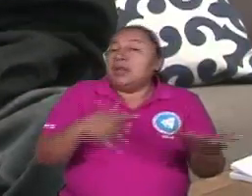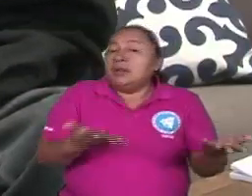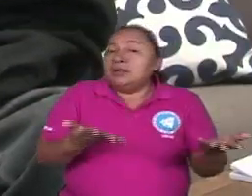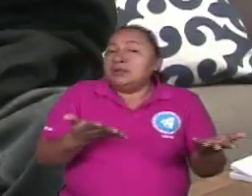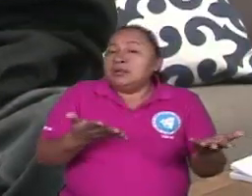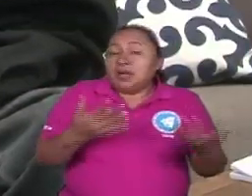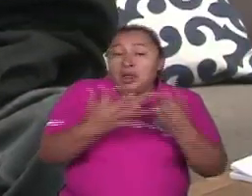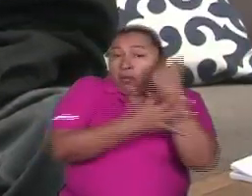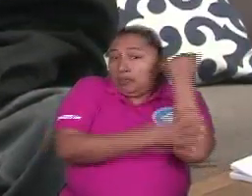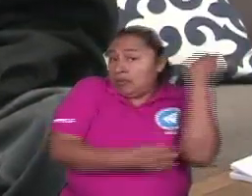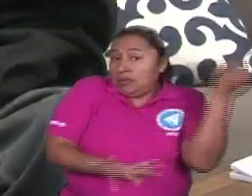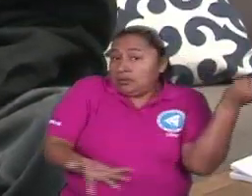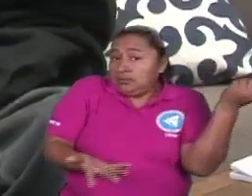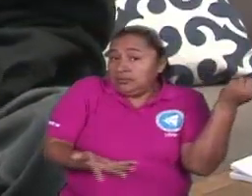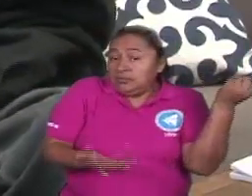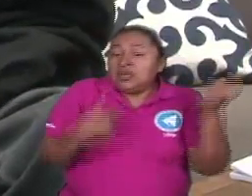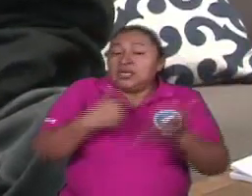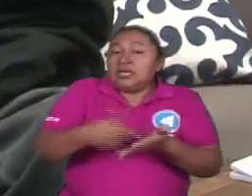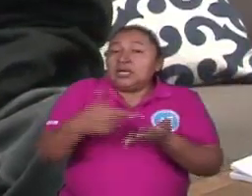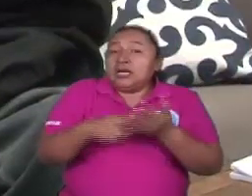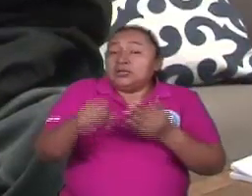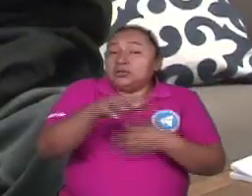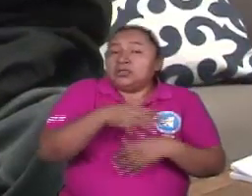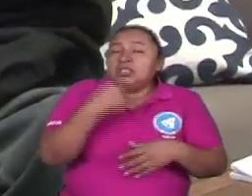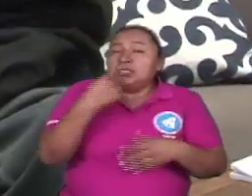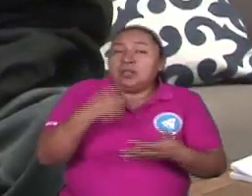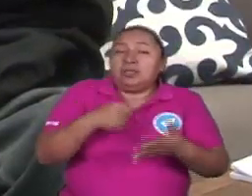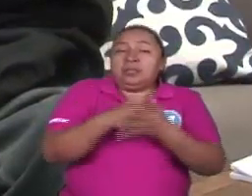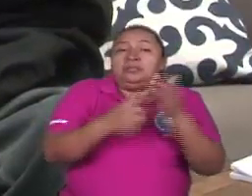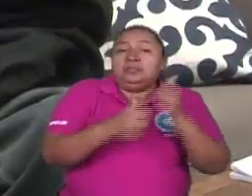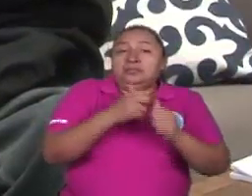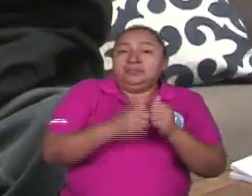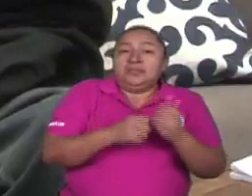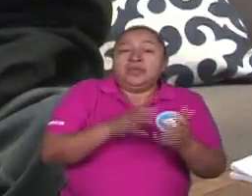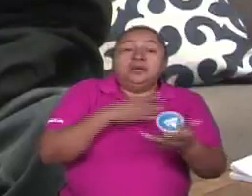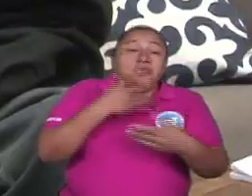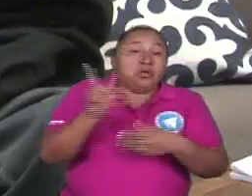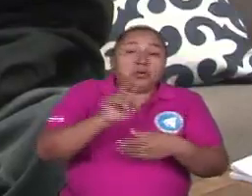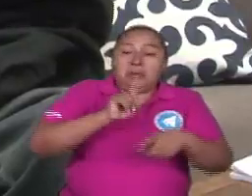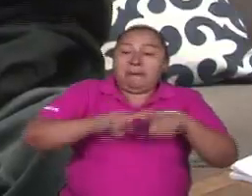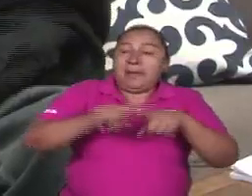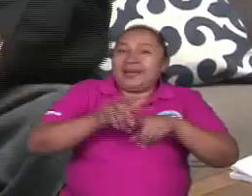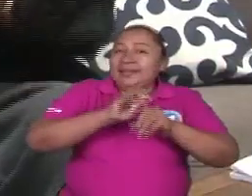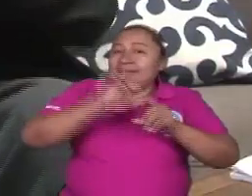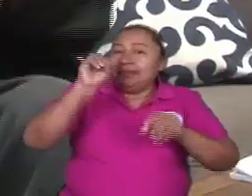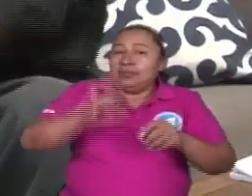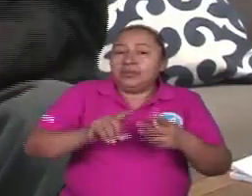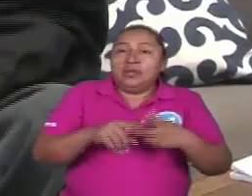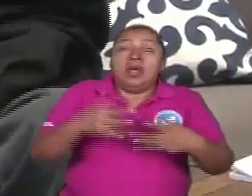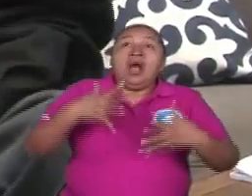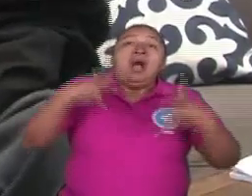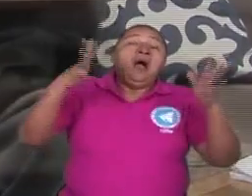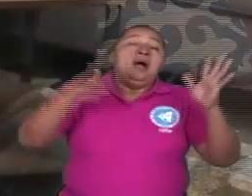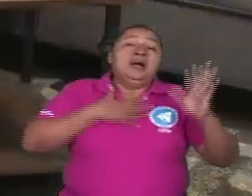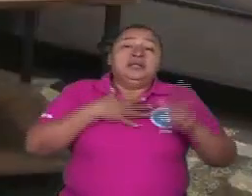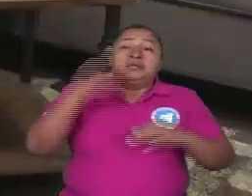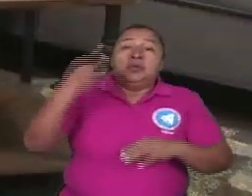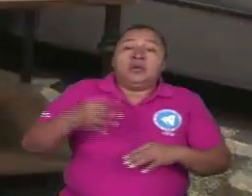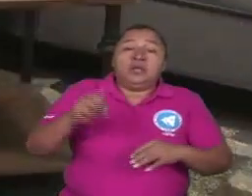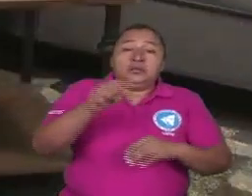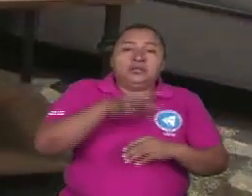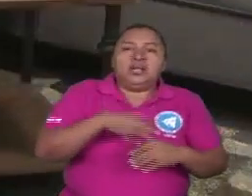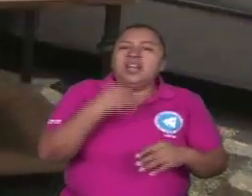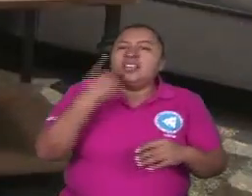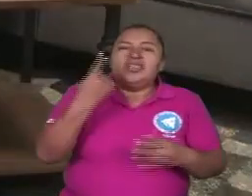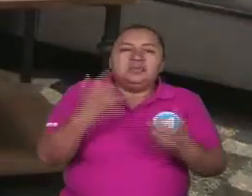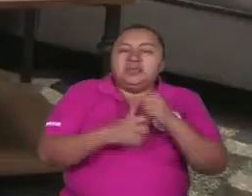no es a los pobres y el gasto social no es lo que quieren golpear cuando no pagan impuestos y cuando pegan al grito al cielo por la seguridad social a